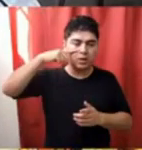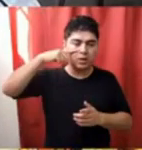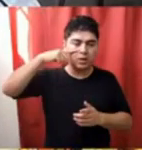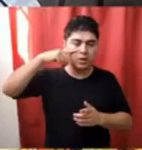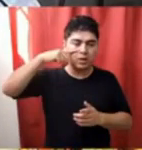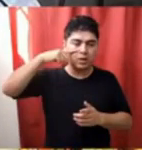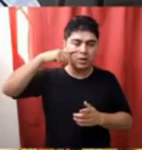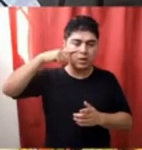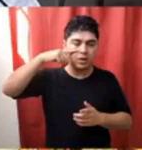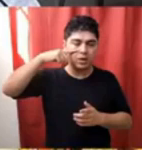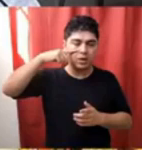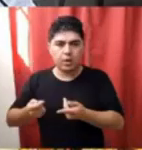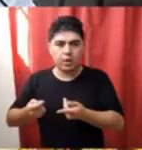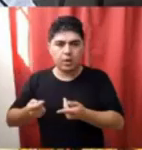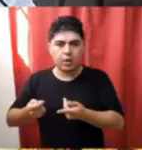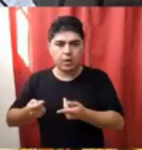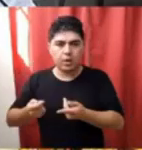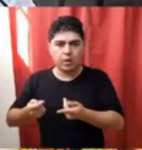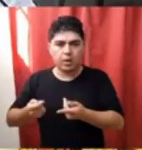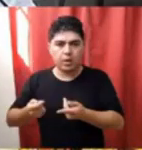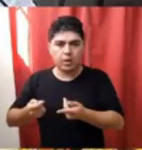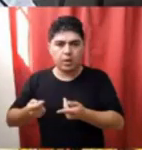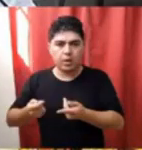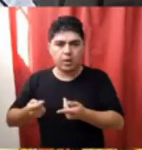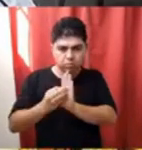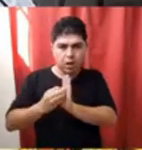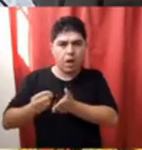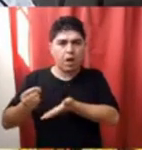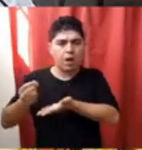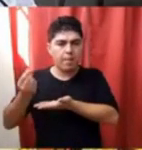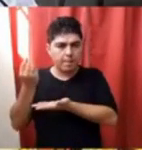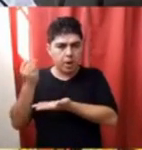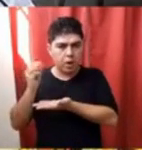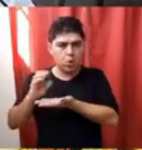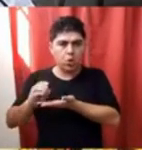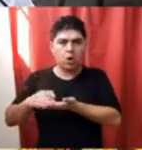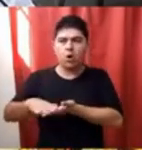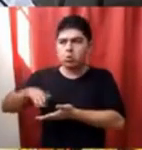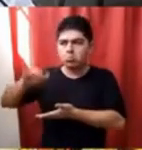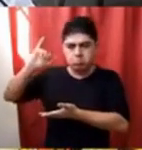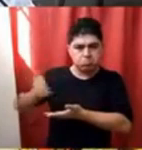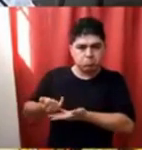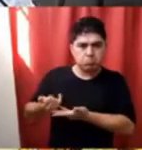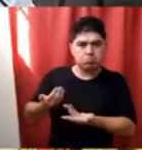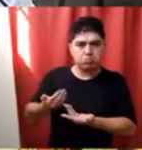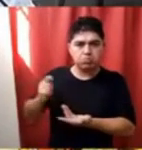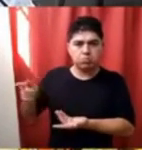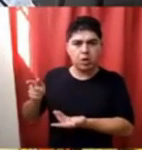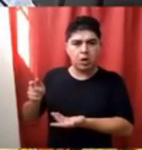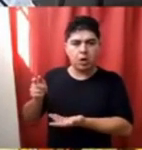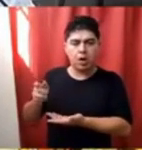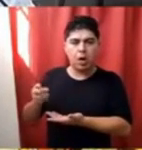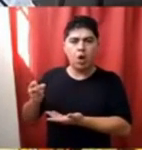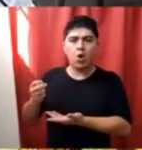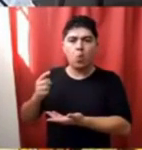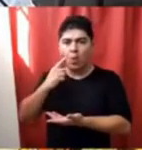necesaria donde quede establecido que este dinero que hoy nosotros estamos autorizando a que tome el municipio,